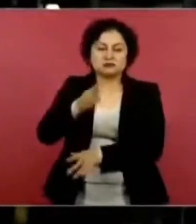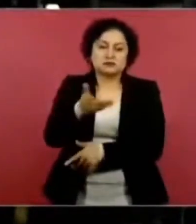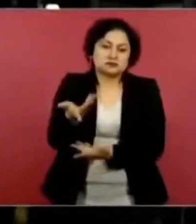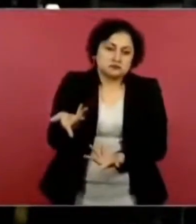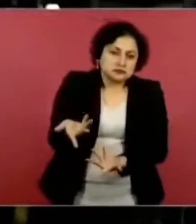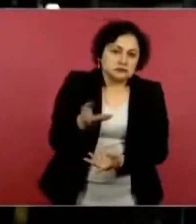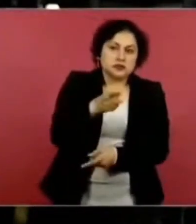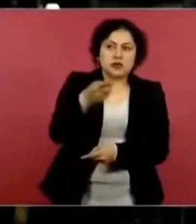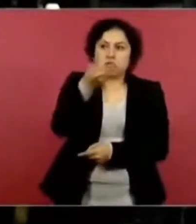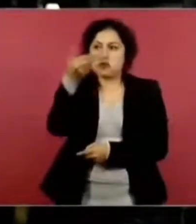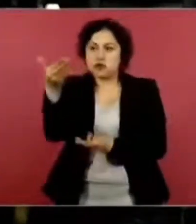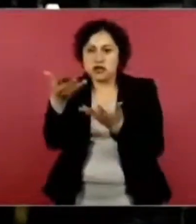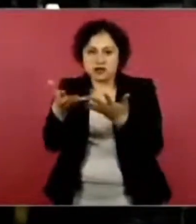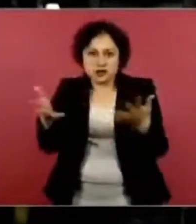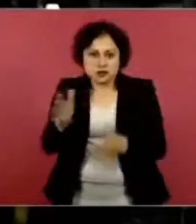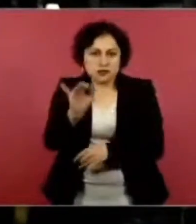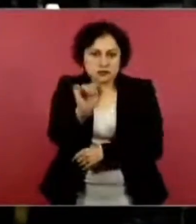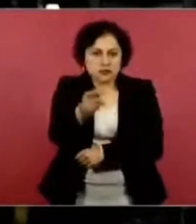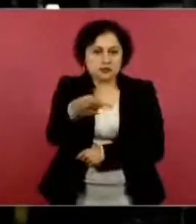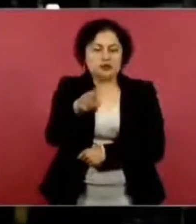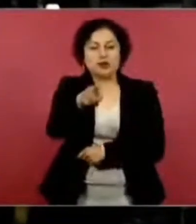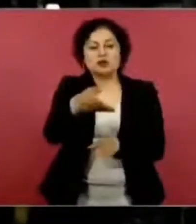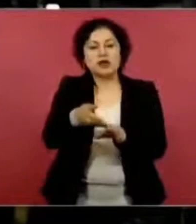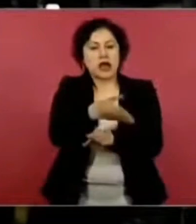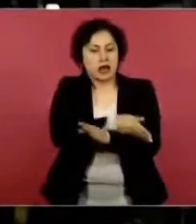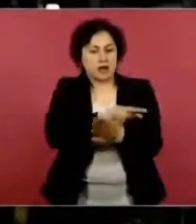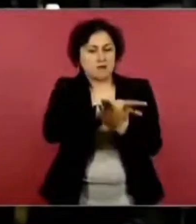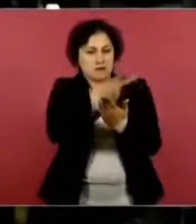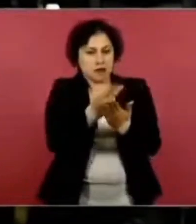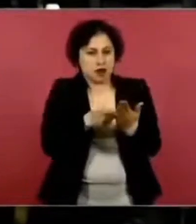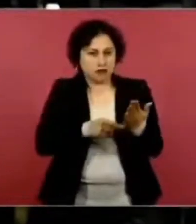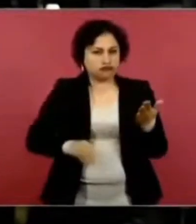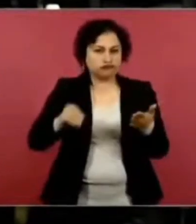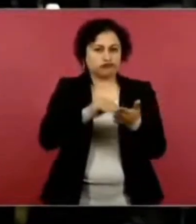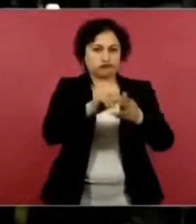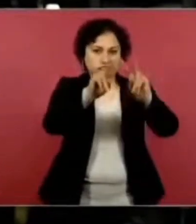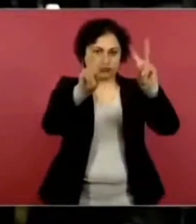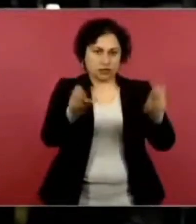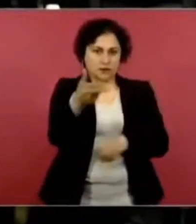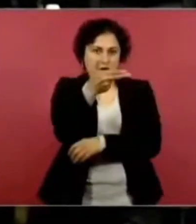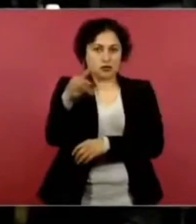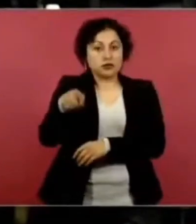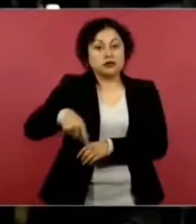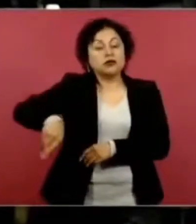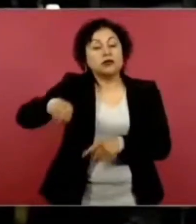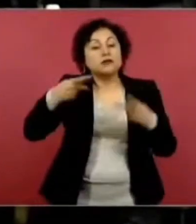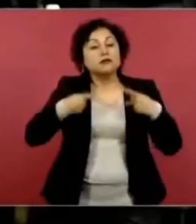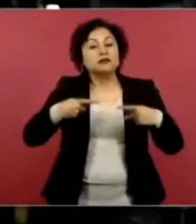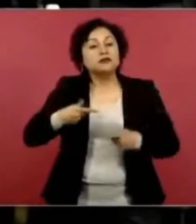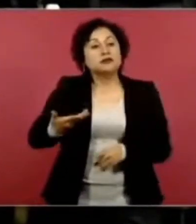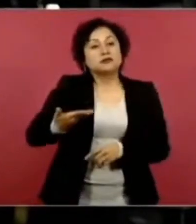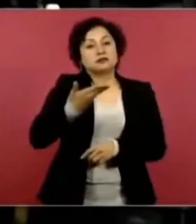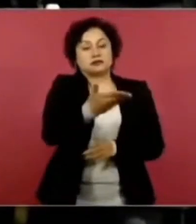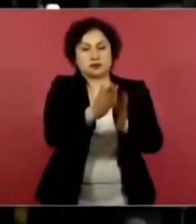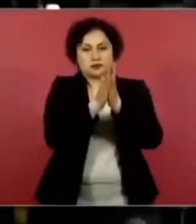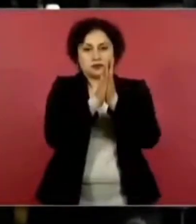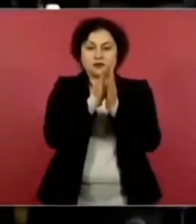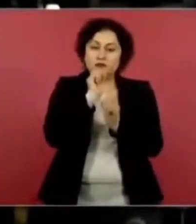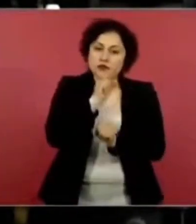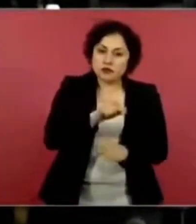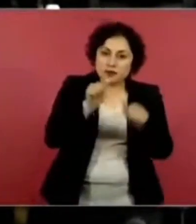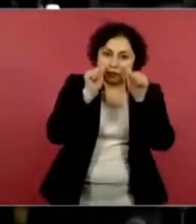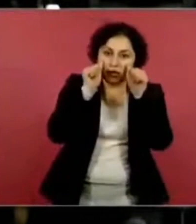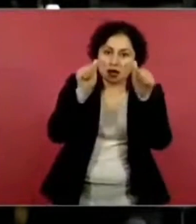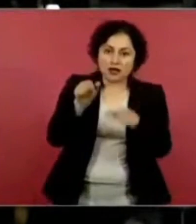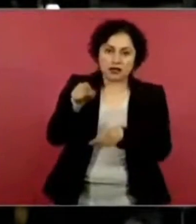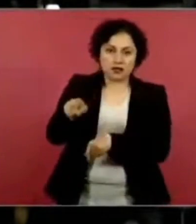hablaron ustedes de un plan desde la semana pasada, pero se habla de que pudiera darse también esta solución a lo que piden